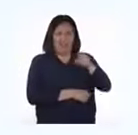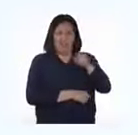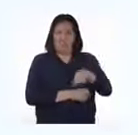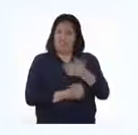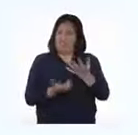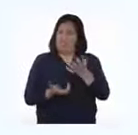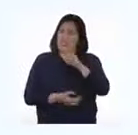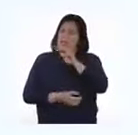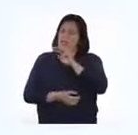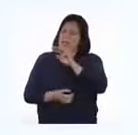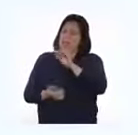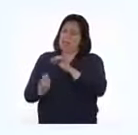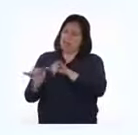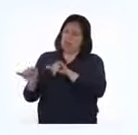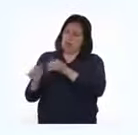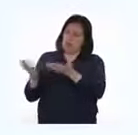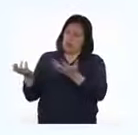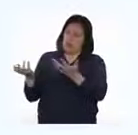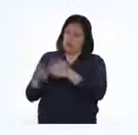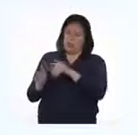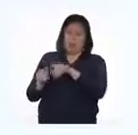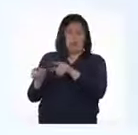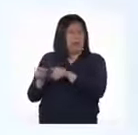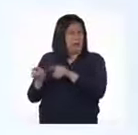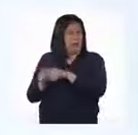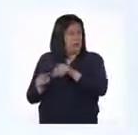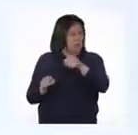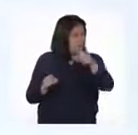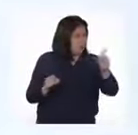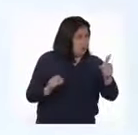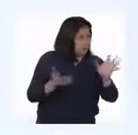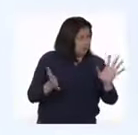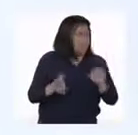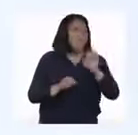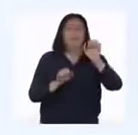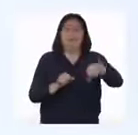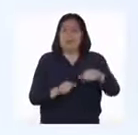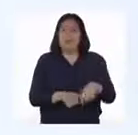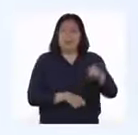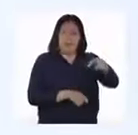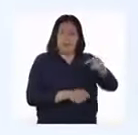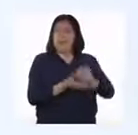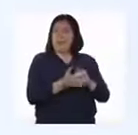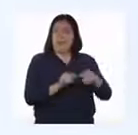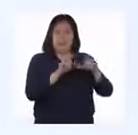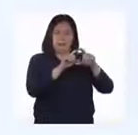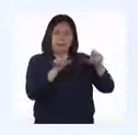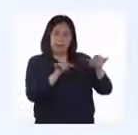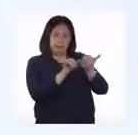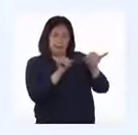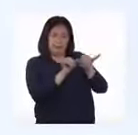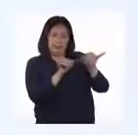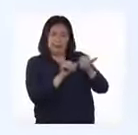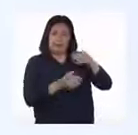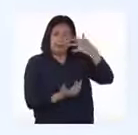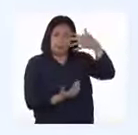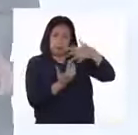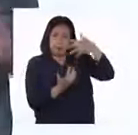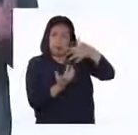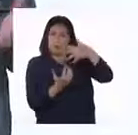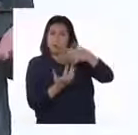proporcionales aparecen en otras situaciones también? Las magnitudes directamente proporcionales son muy